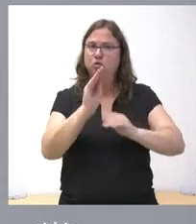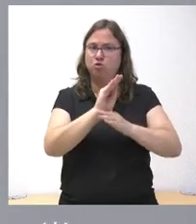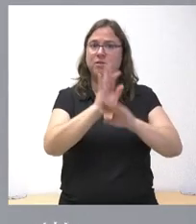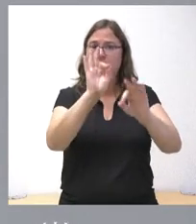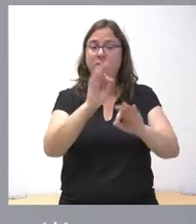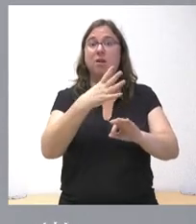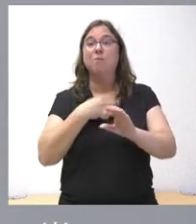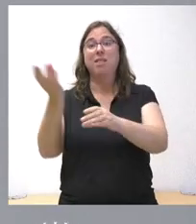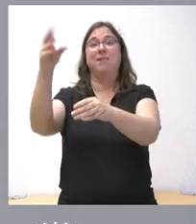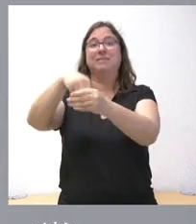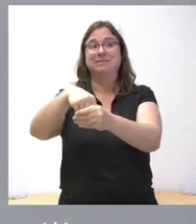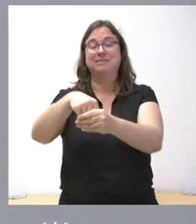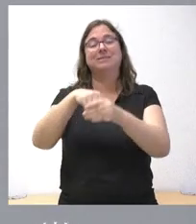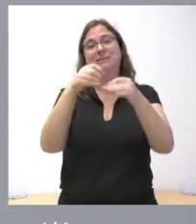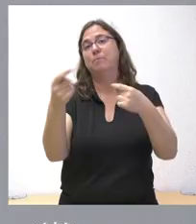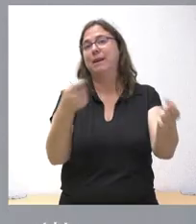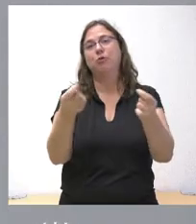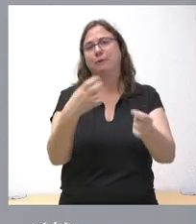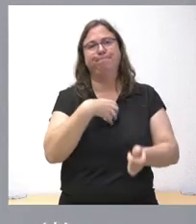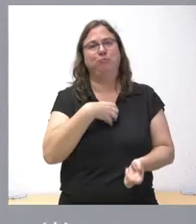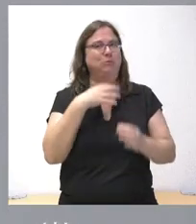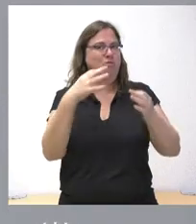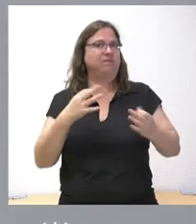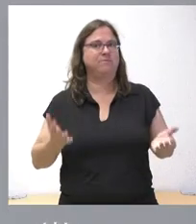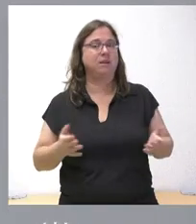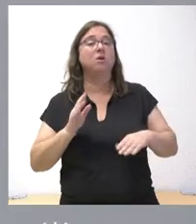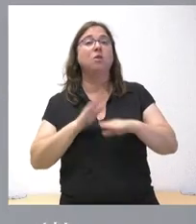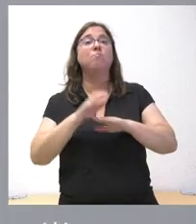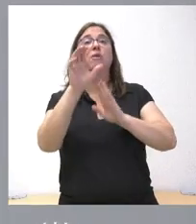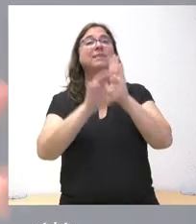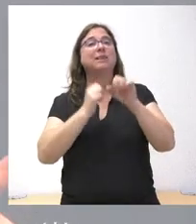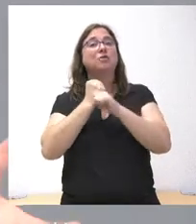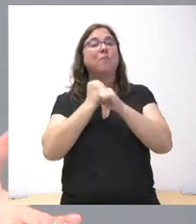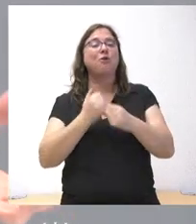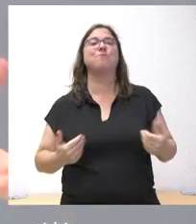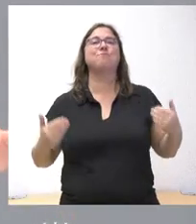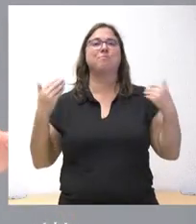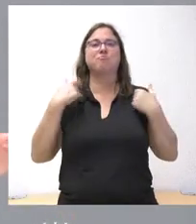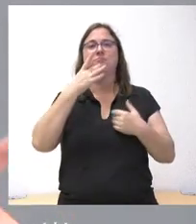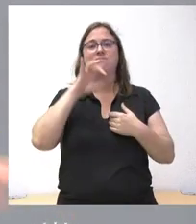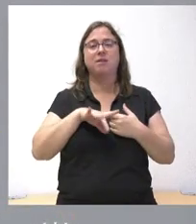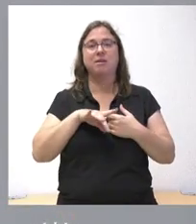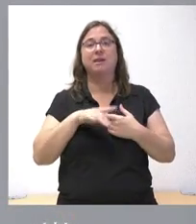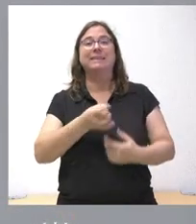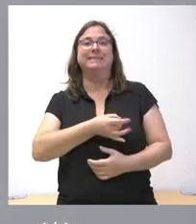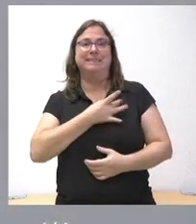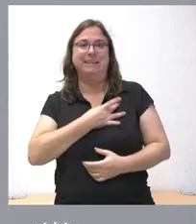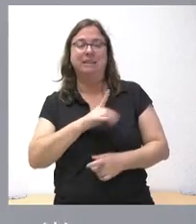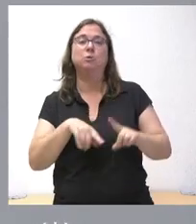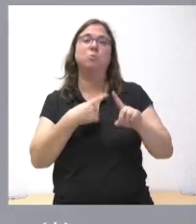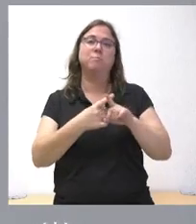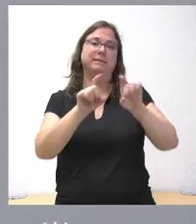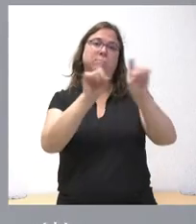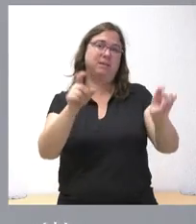podemos intervenir en lo que es una negociación colectiva que, según el Estatuto de los Trabajadores, corresponde a la parte sindical y a la parte